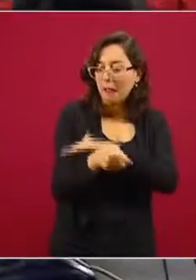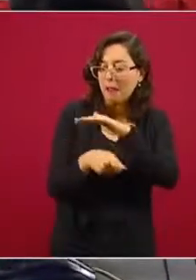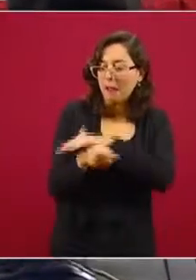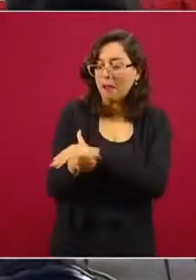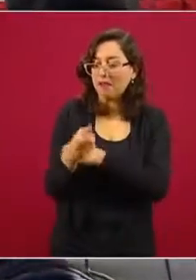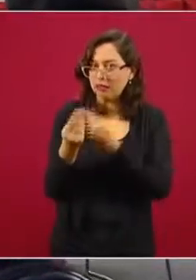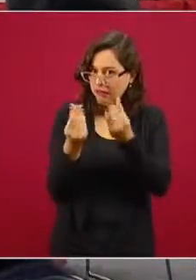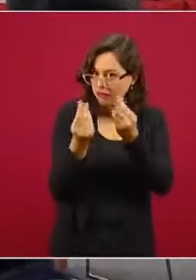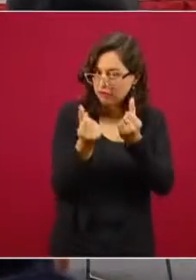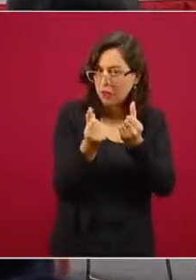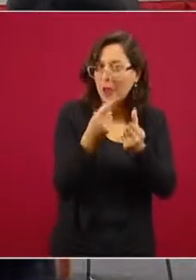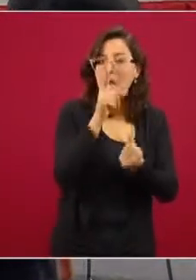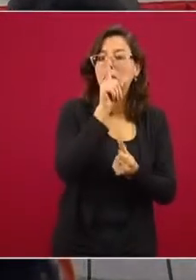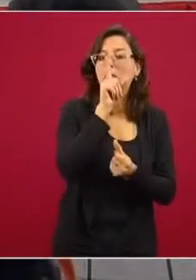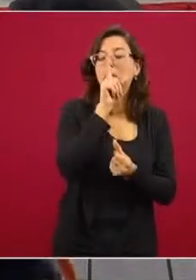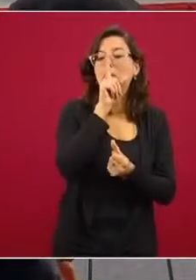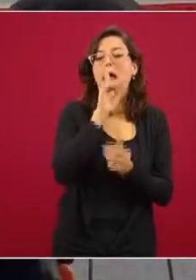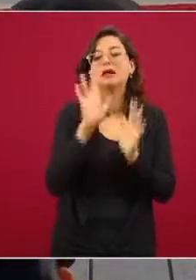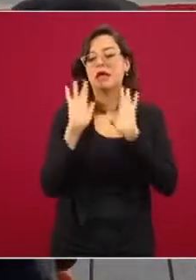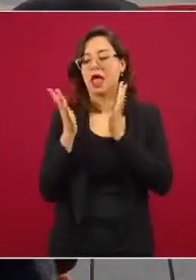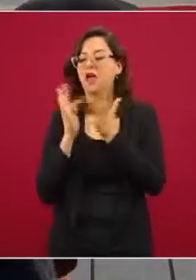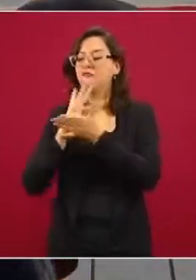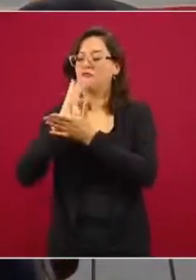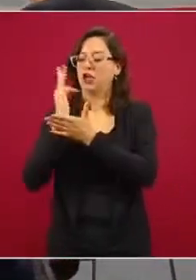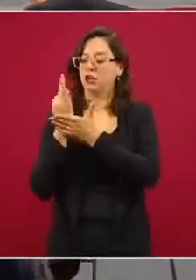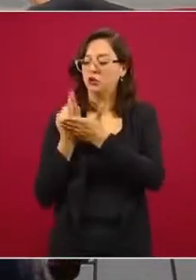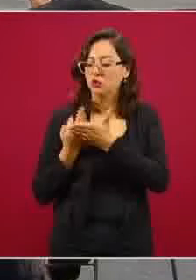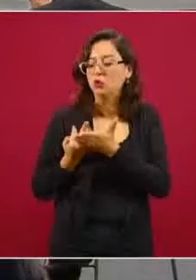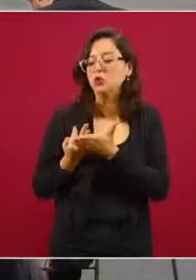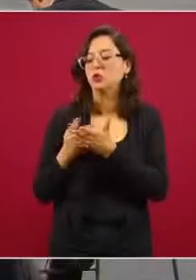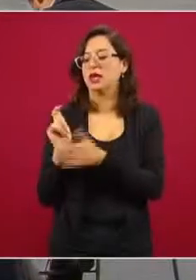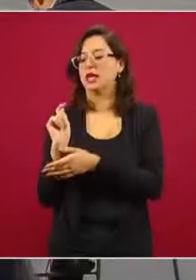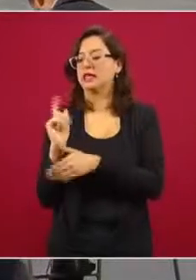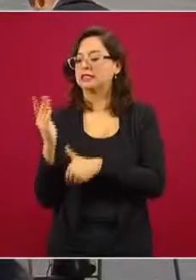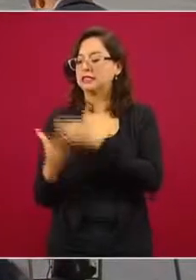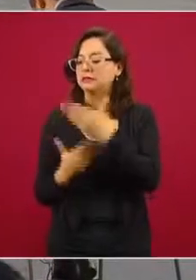por otro tipo de